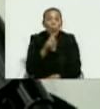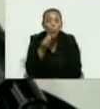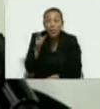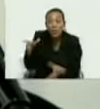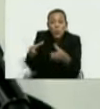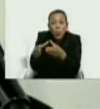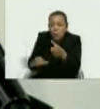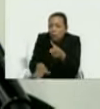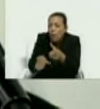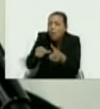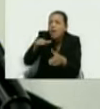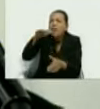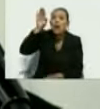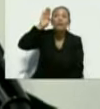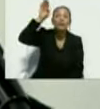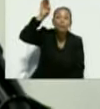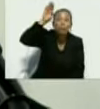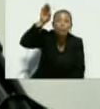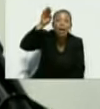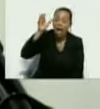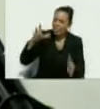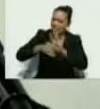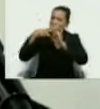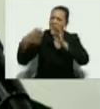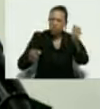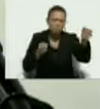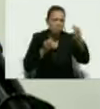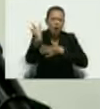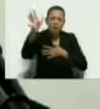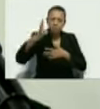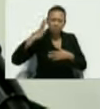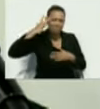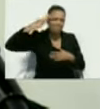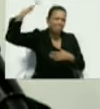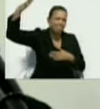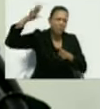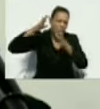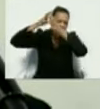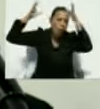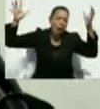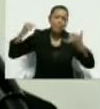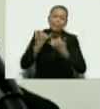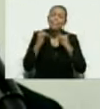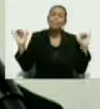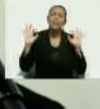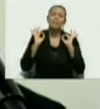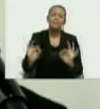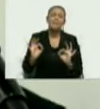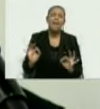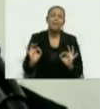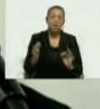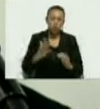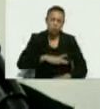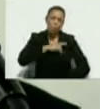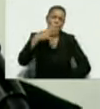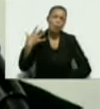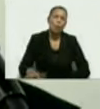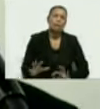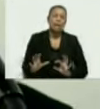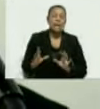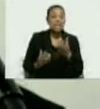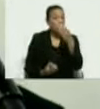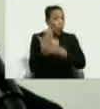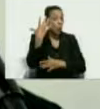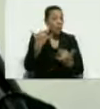por el futuro por el derecho a seguir soñando en un país independiente soberano y que